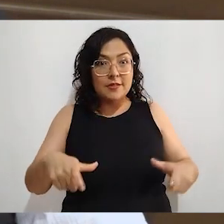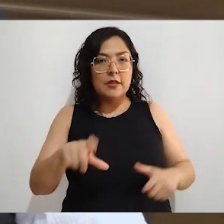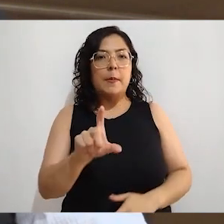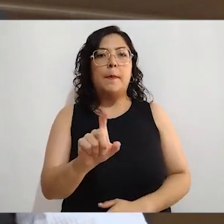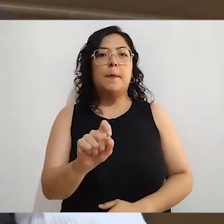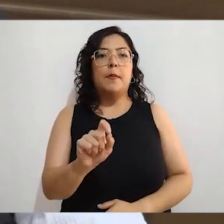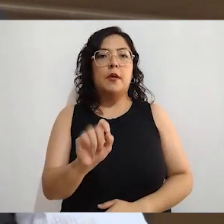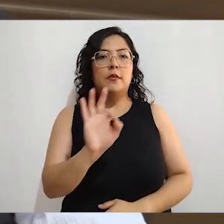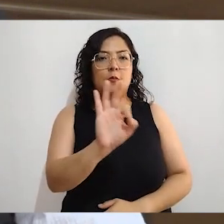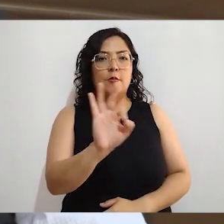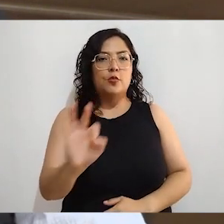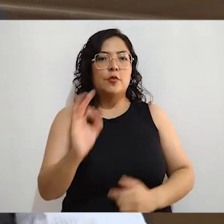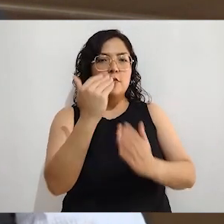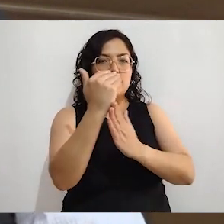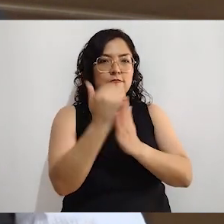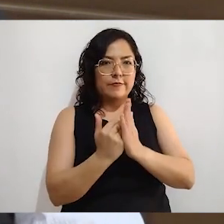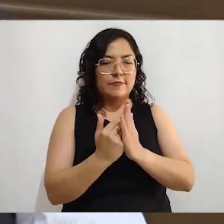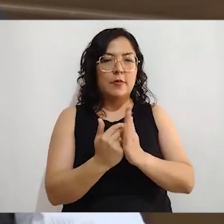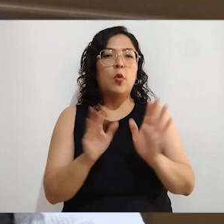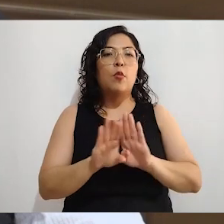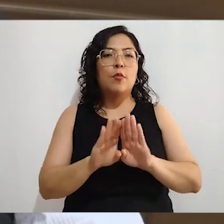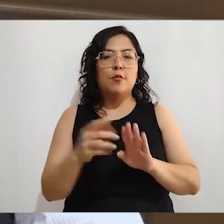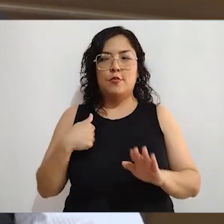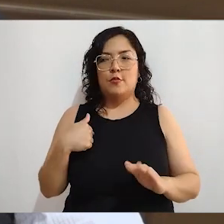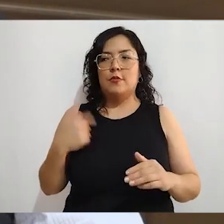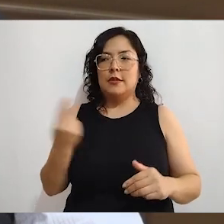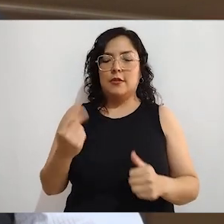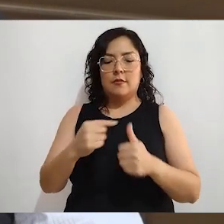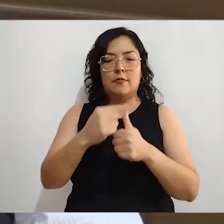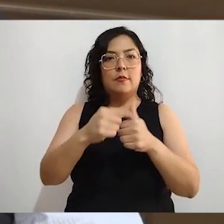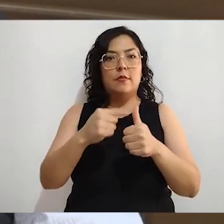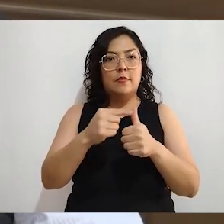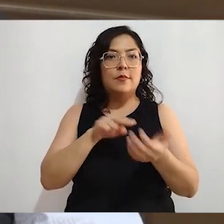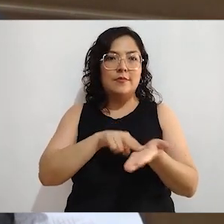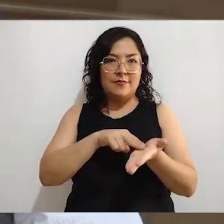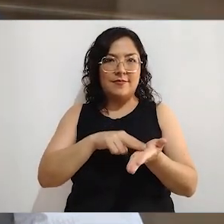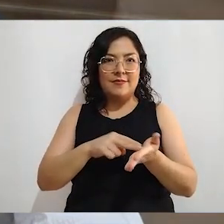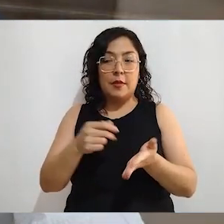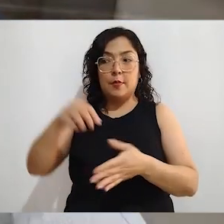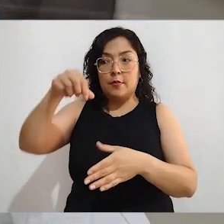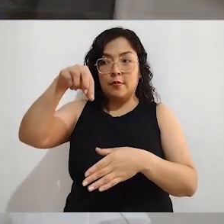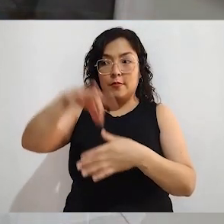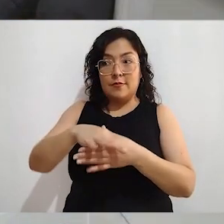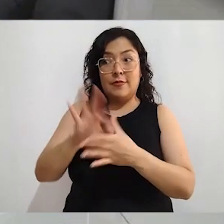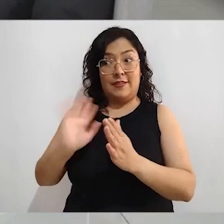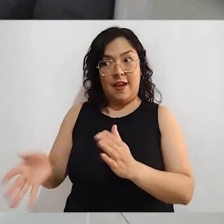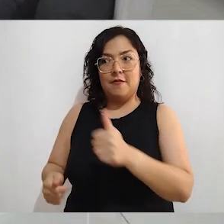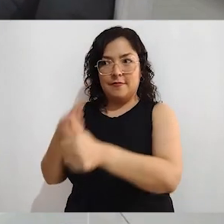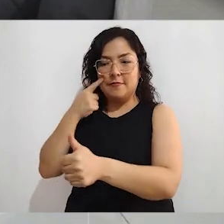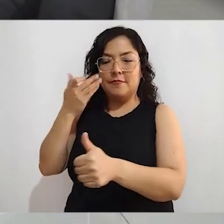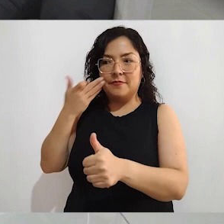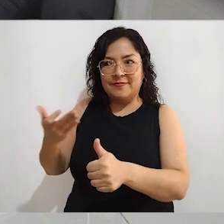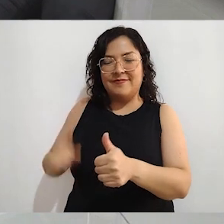con el dedo entintado después de votar. Muy bien, hay que recordar a la ciudadanía que, afortunadamente,